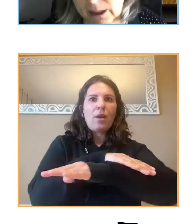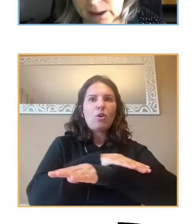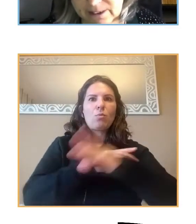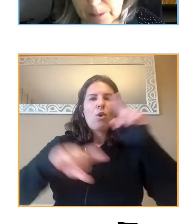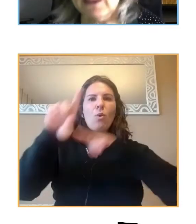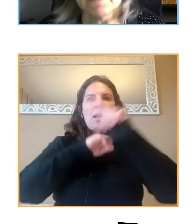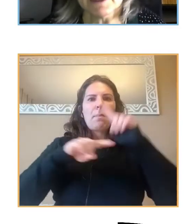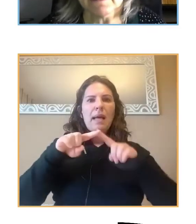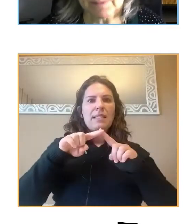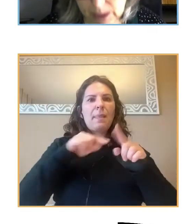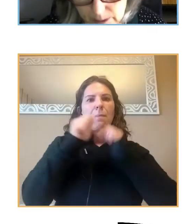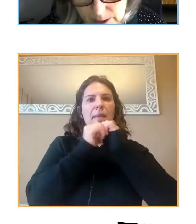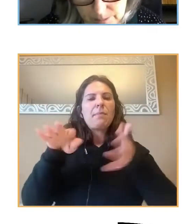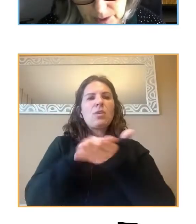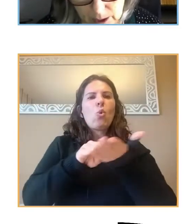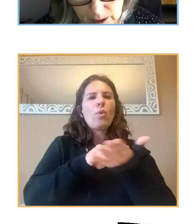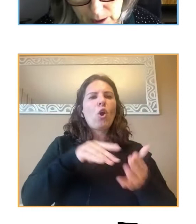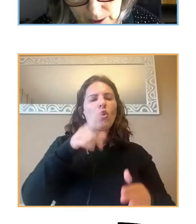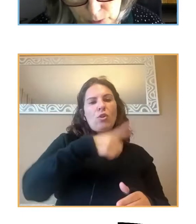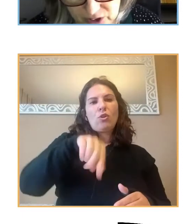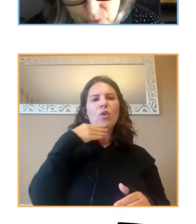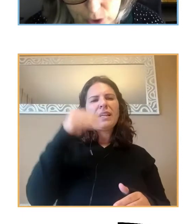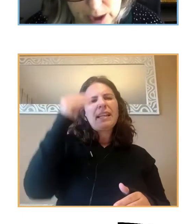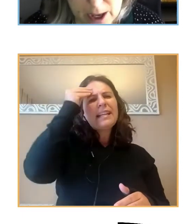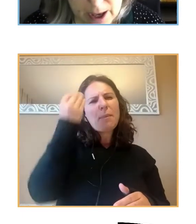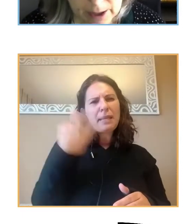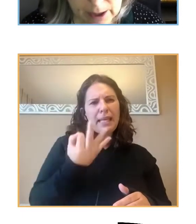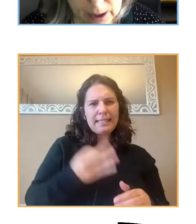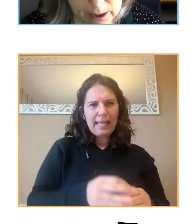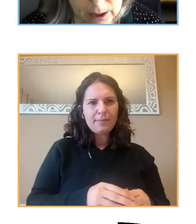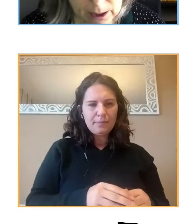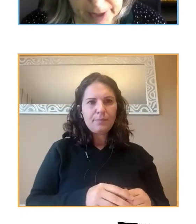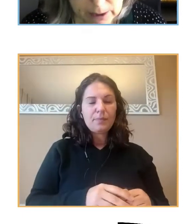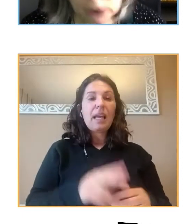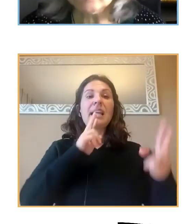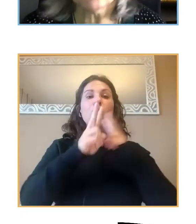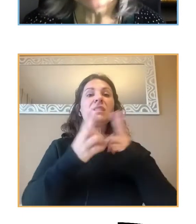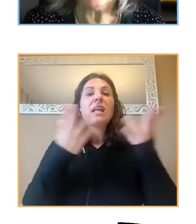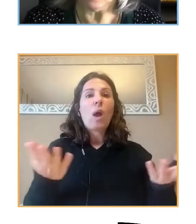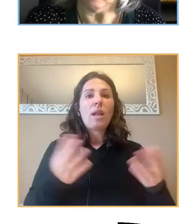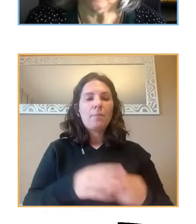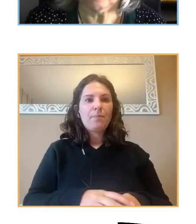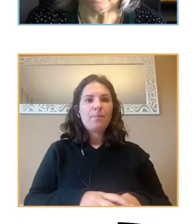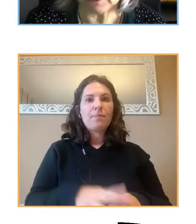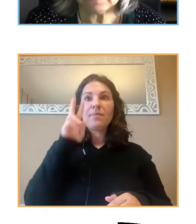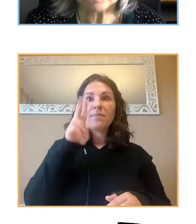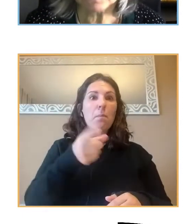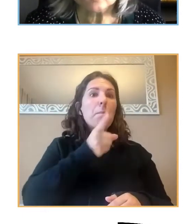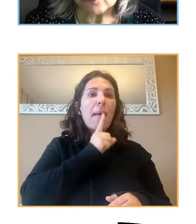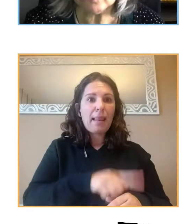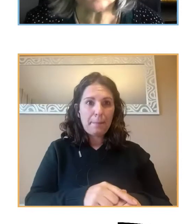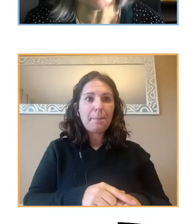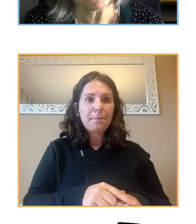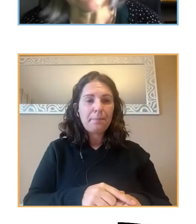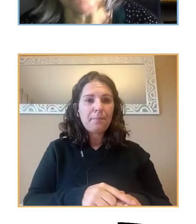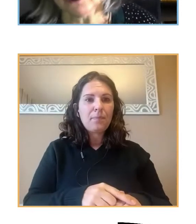de esta pandemia. Y la respuesta fue que lo resuelven mal. Y solo